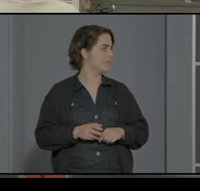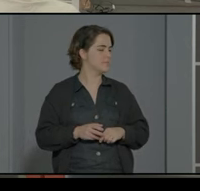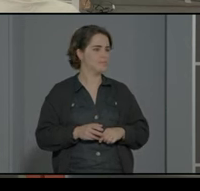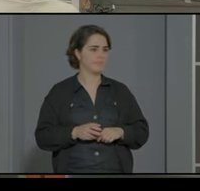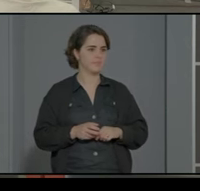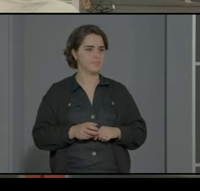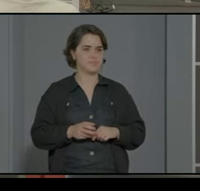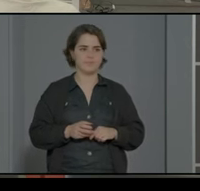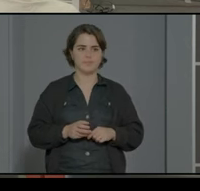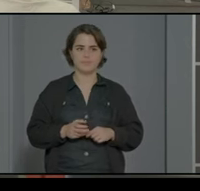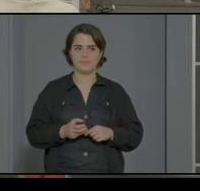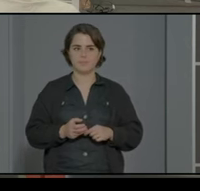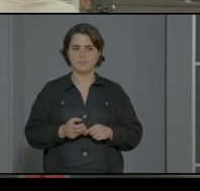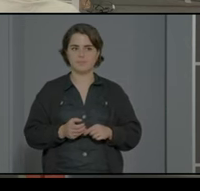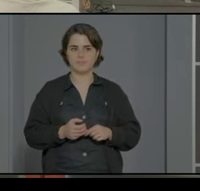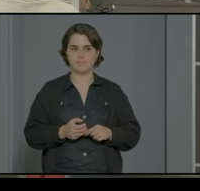bien